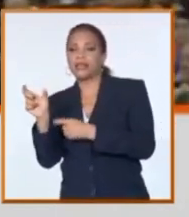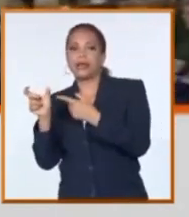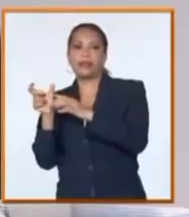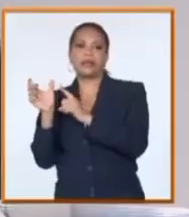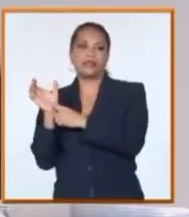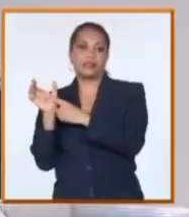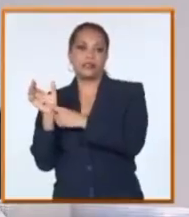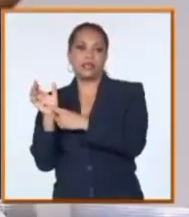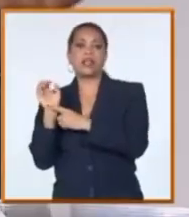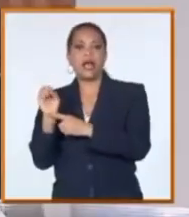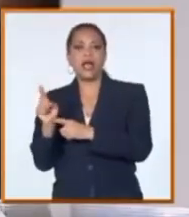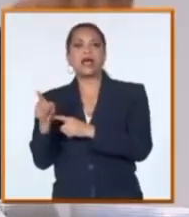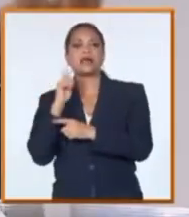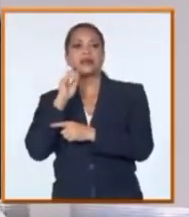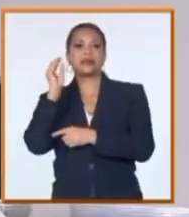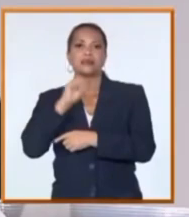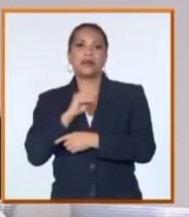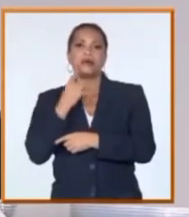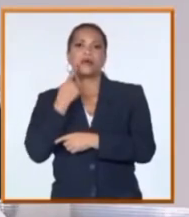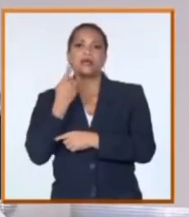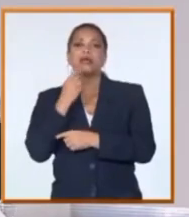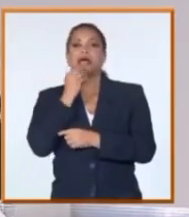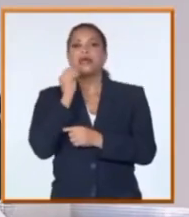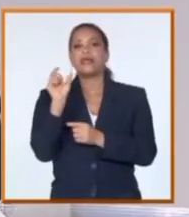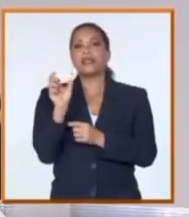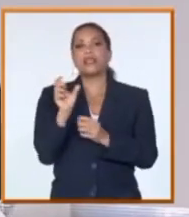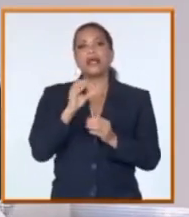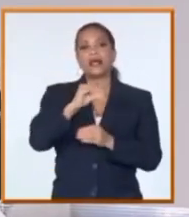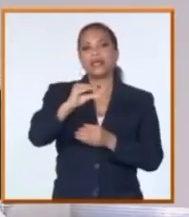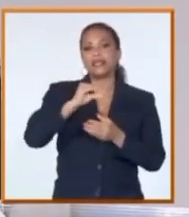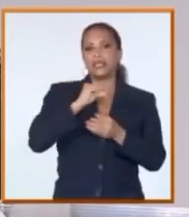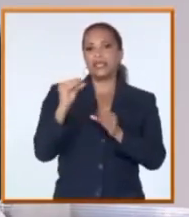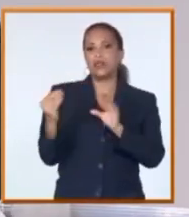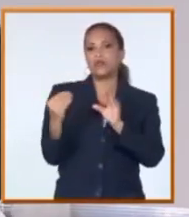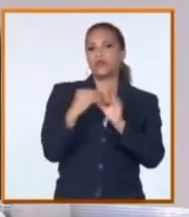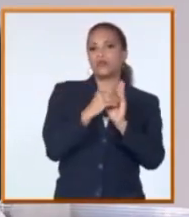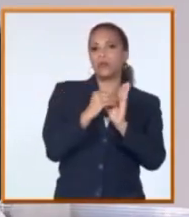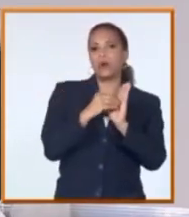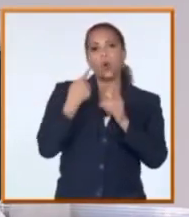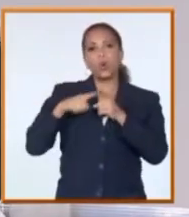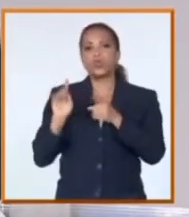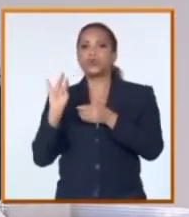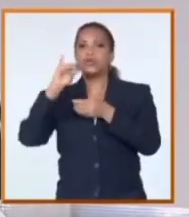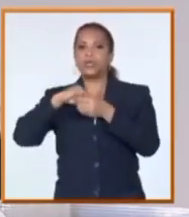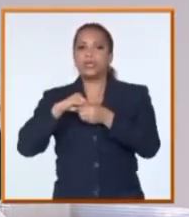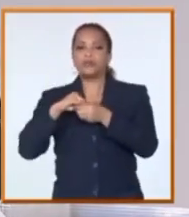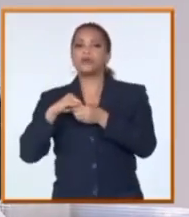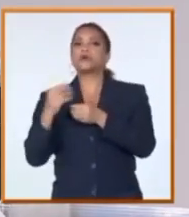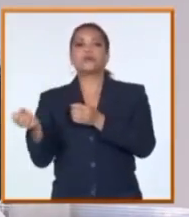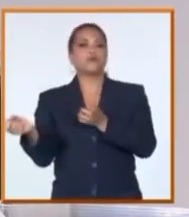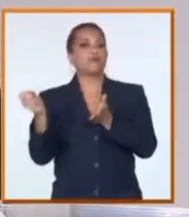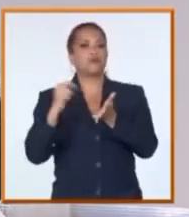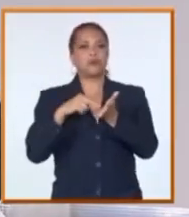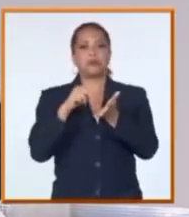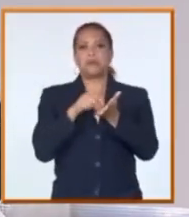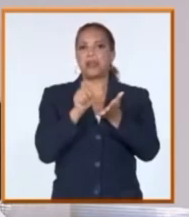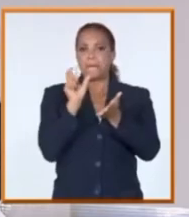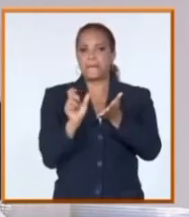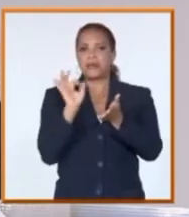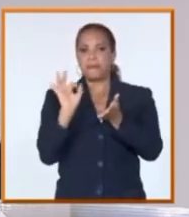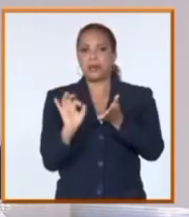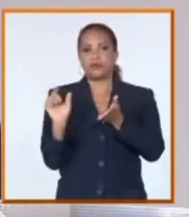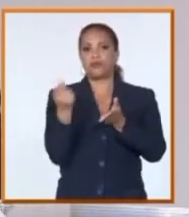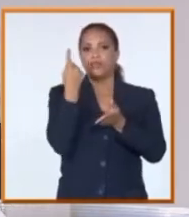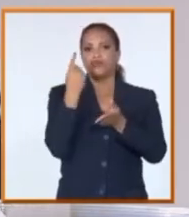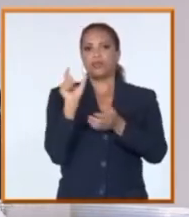identificar aquel que es subvencionado, que le entre el salario por el subvencionado y otro ingreso que reciba por una presentación artística que realice por una actividad